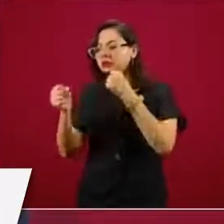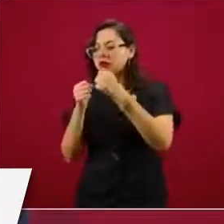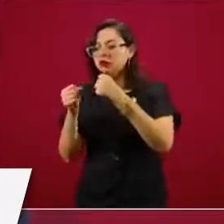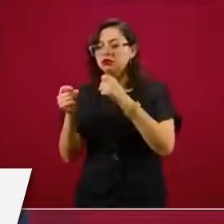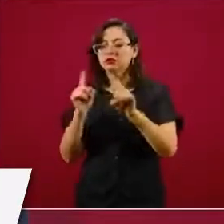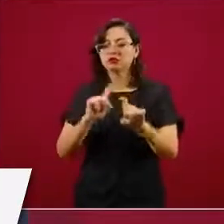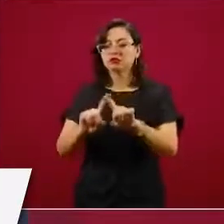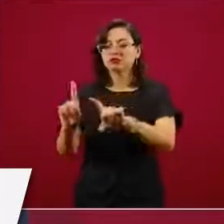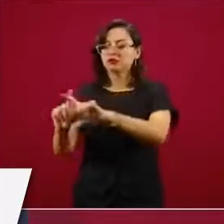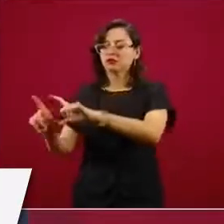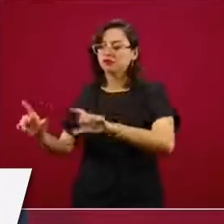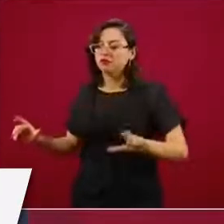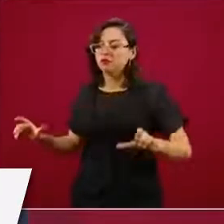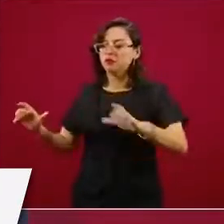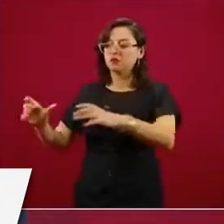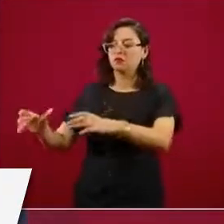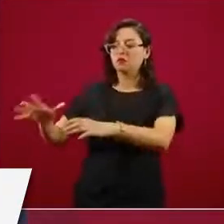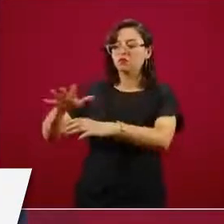clase política,